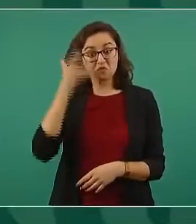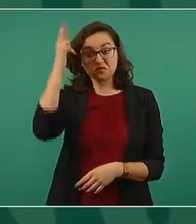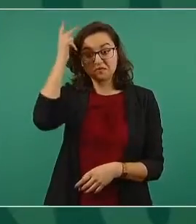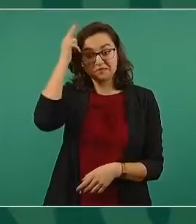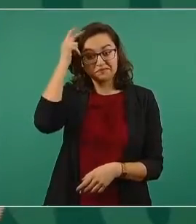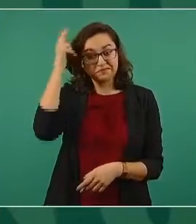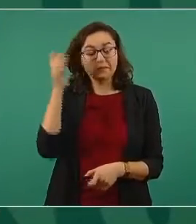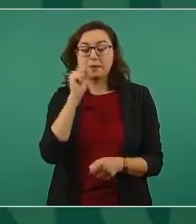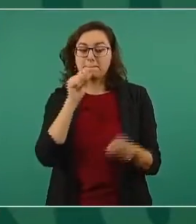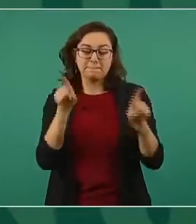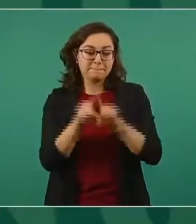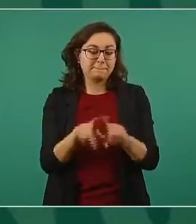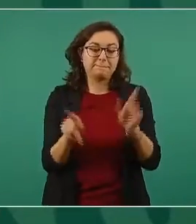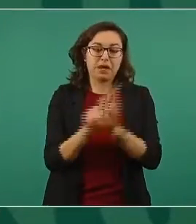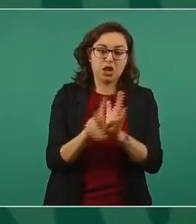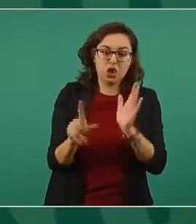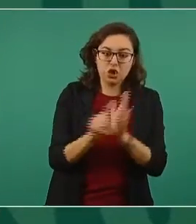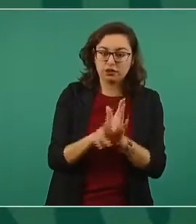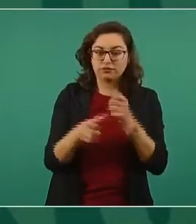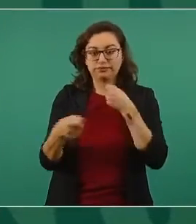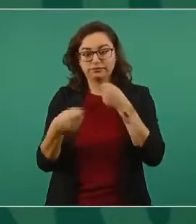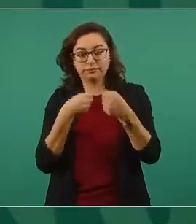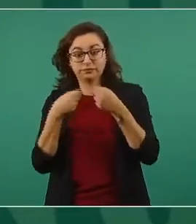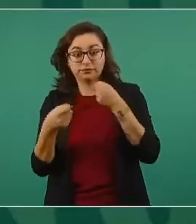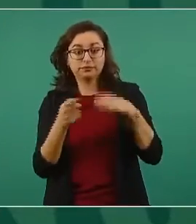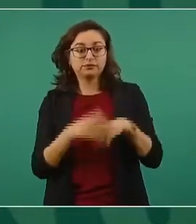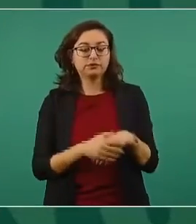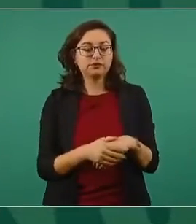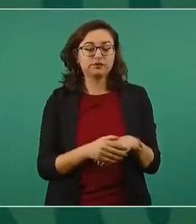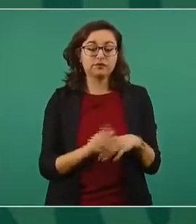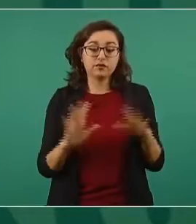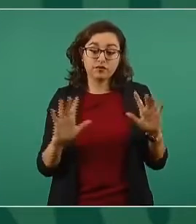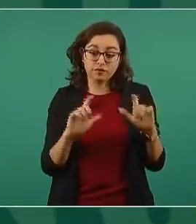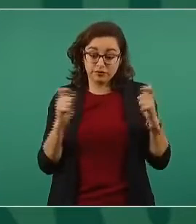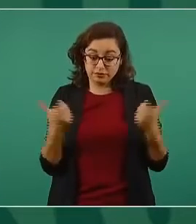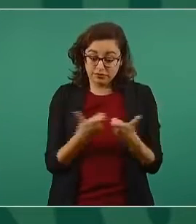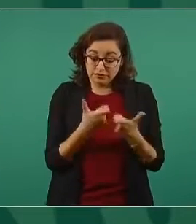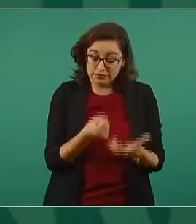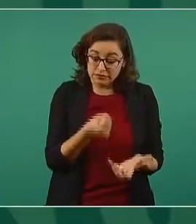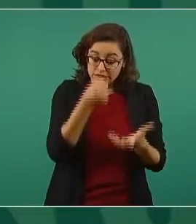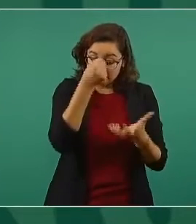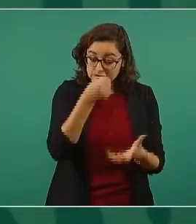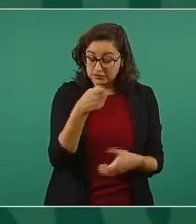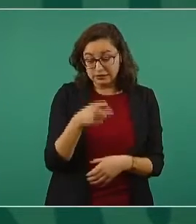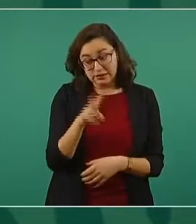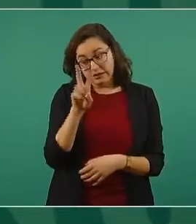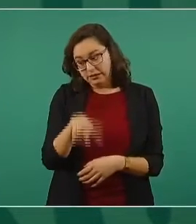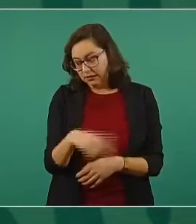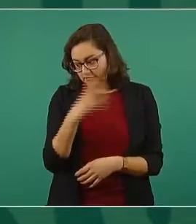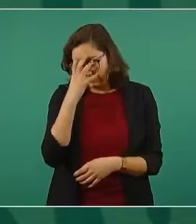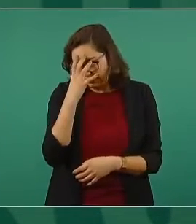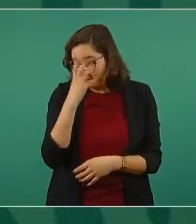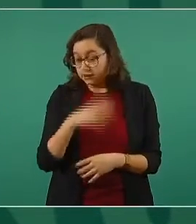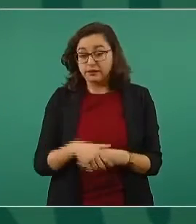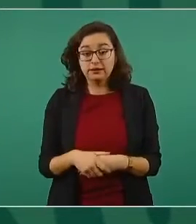mucho dinero. Había un fondo que da hasta vergüenza decirlo,